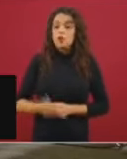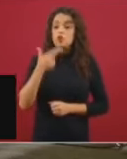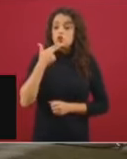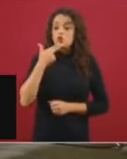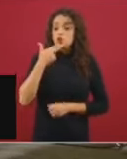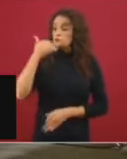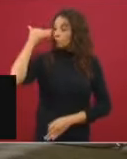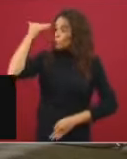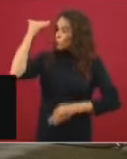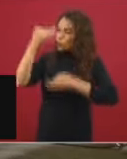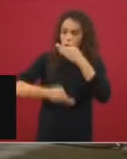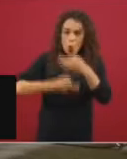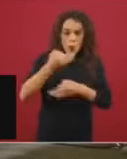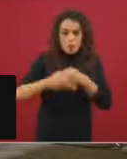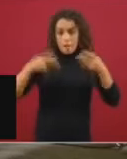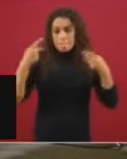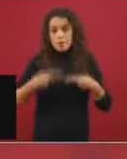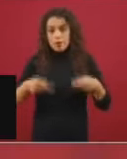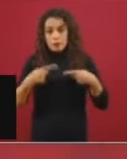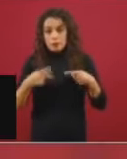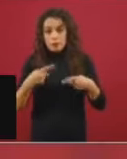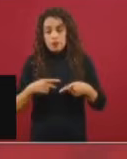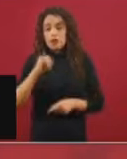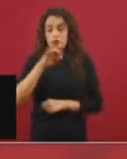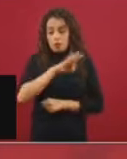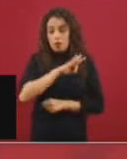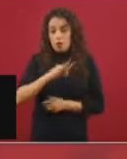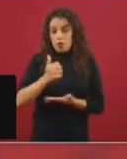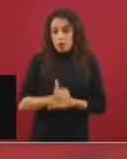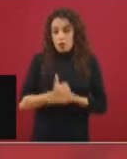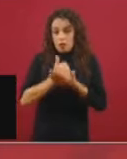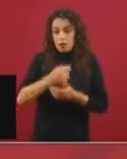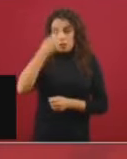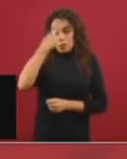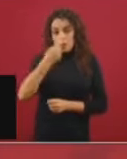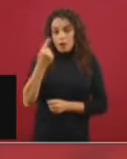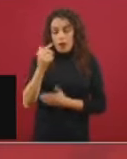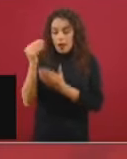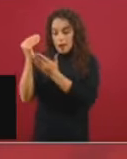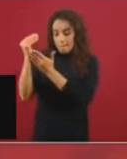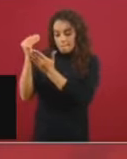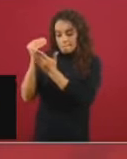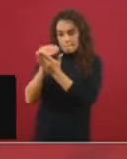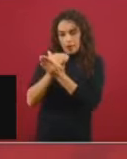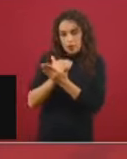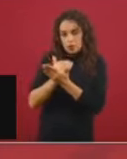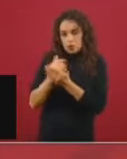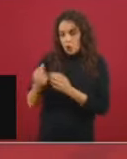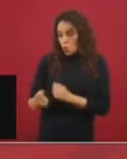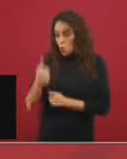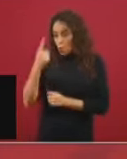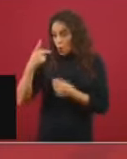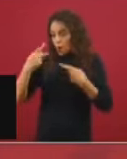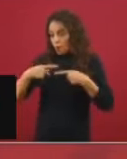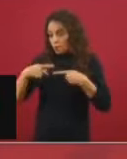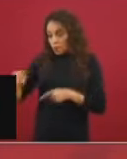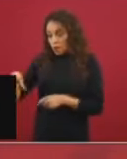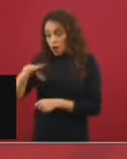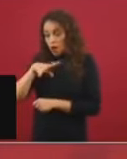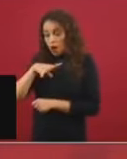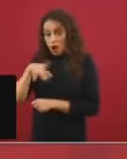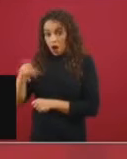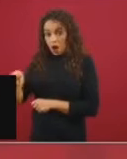masivo puede contribuir a disminuir la probabilidad de que una persona con potencial infectante